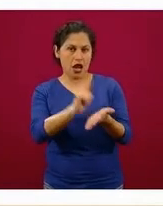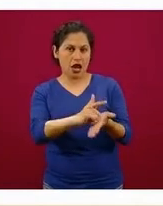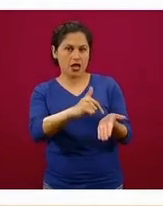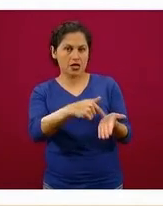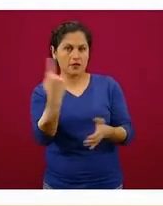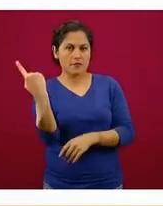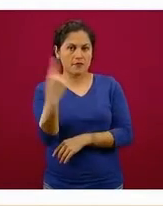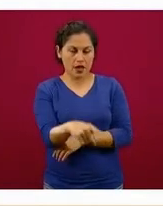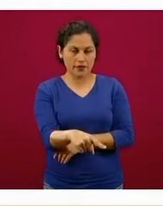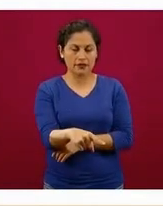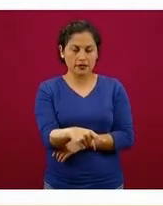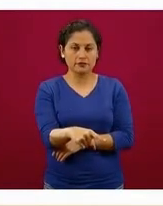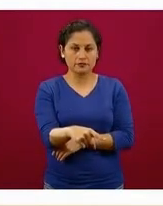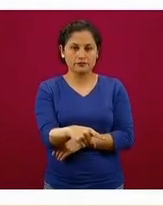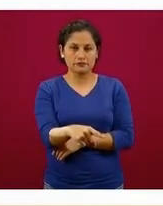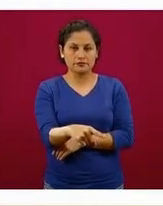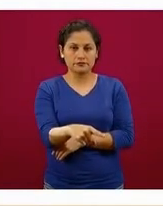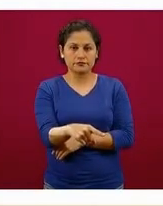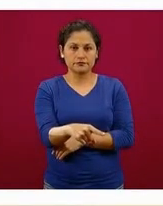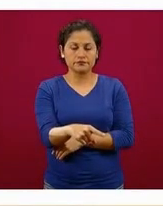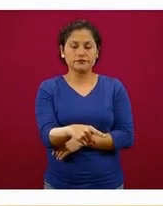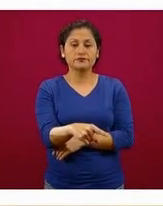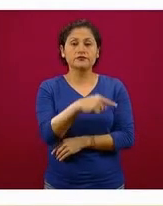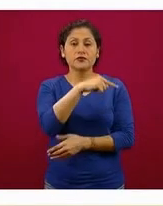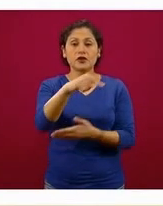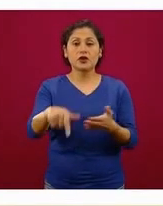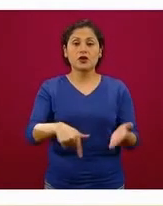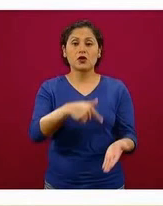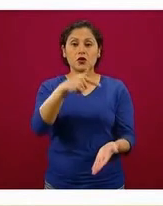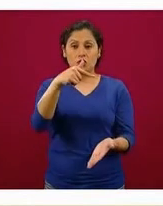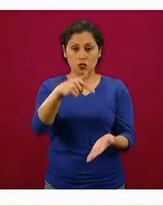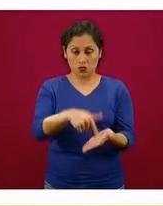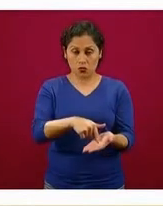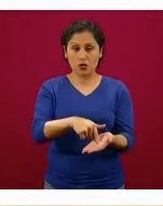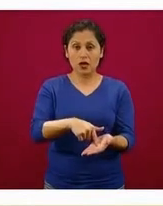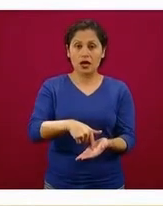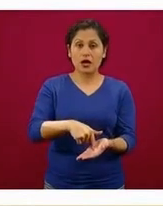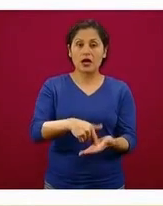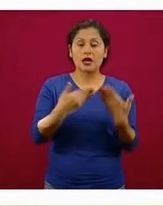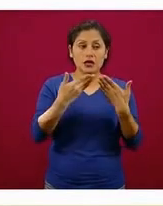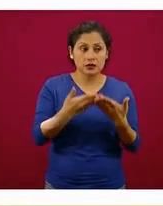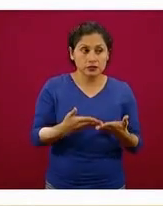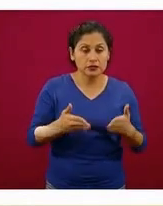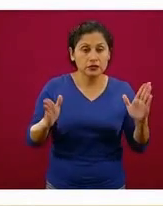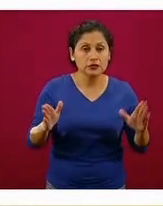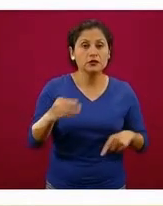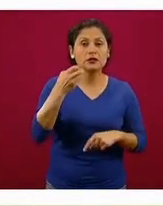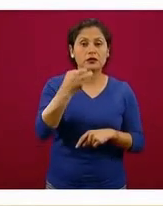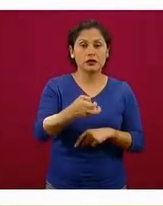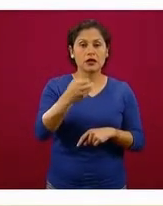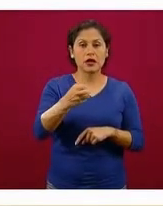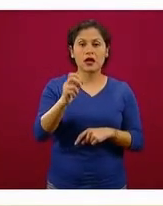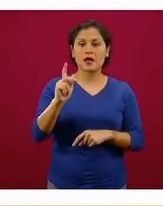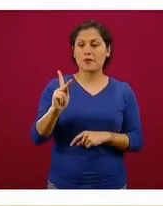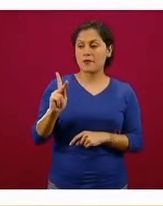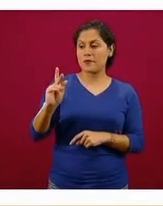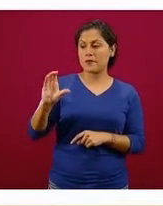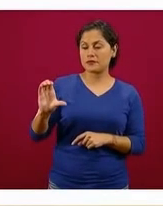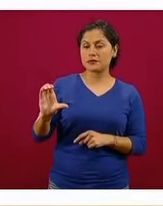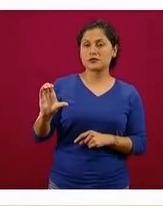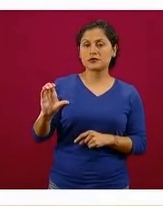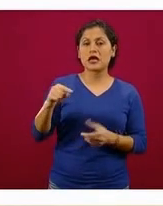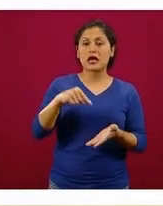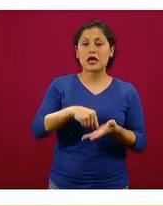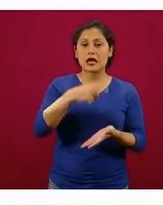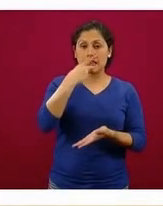establecimientos cerrados de uso público tienen un registro ante protección civil y deben